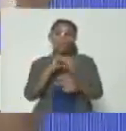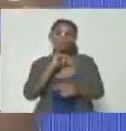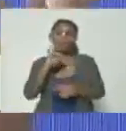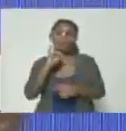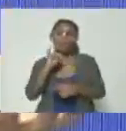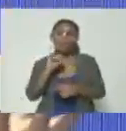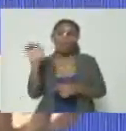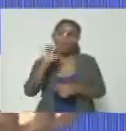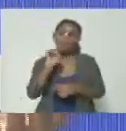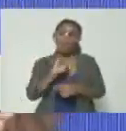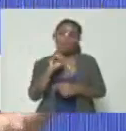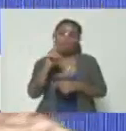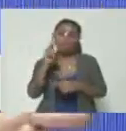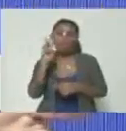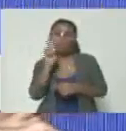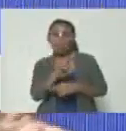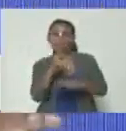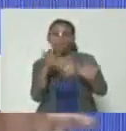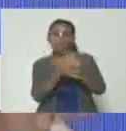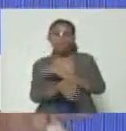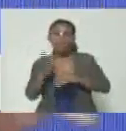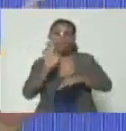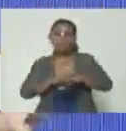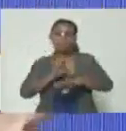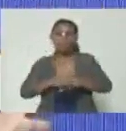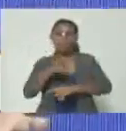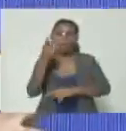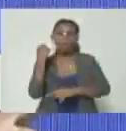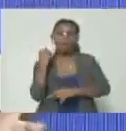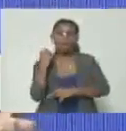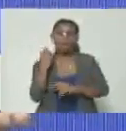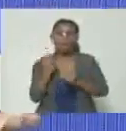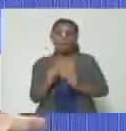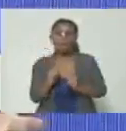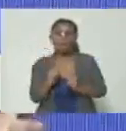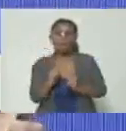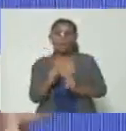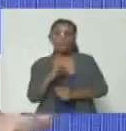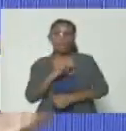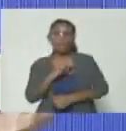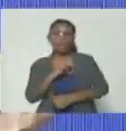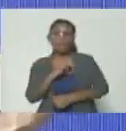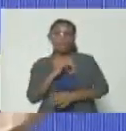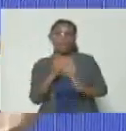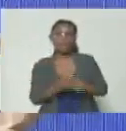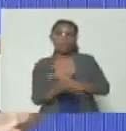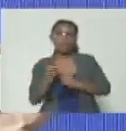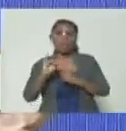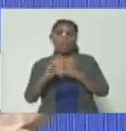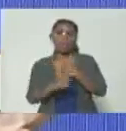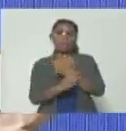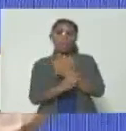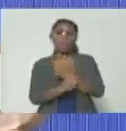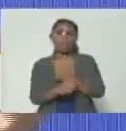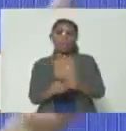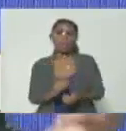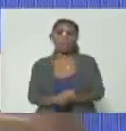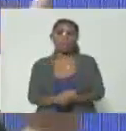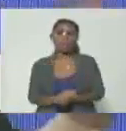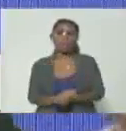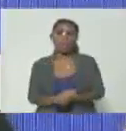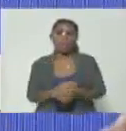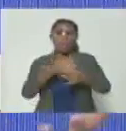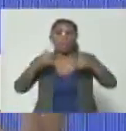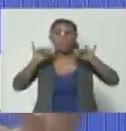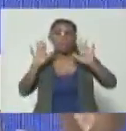o su visión sobre lo que sucedió ayer este incidente extraño con Guaidó en donde